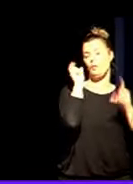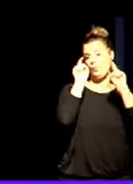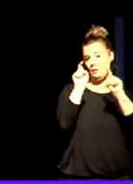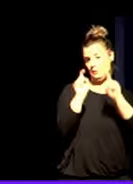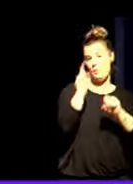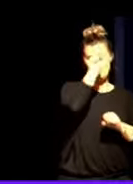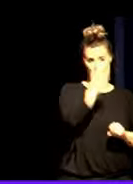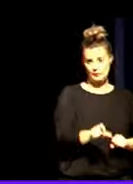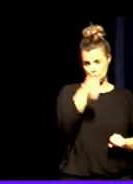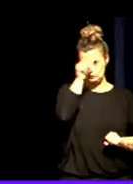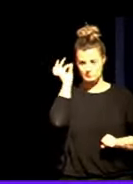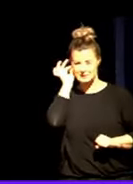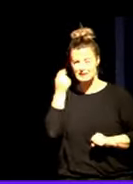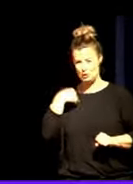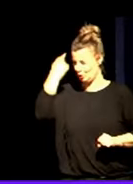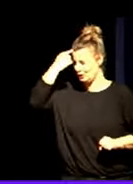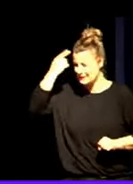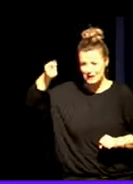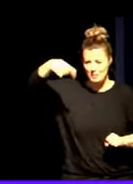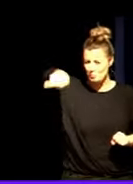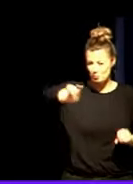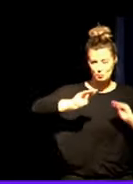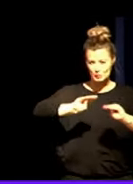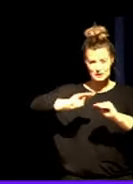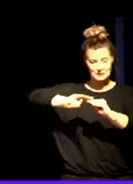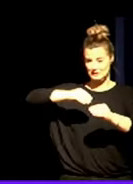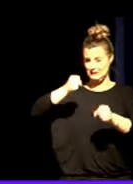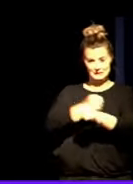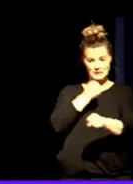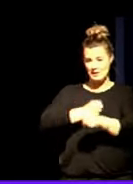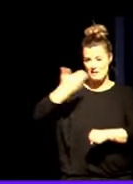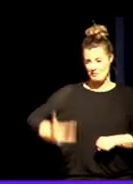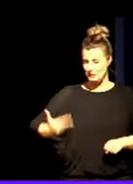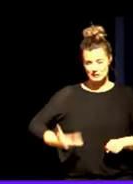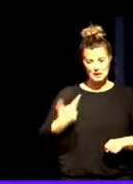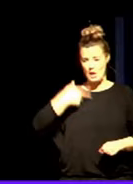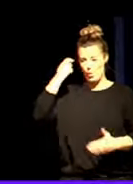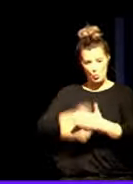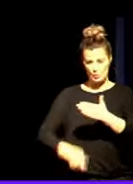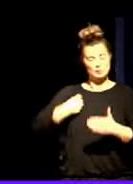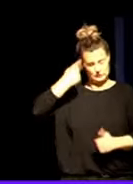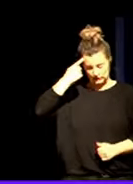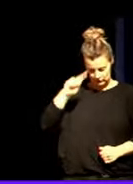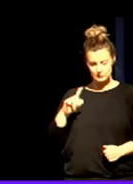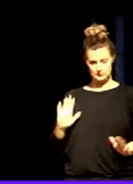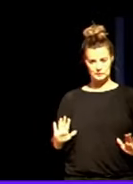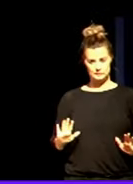que sé que realizáis una ingente labor educativa lo sabemos lo sabemos